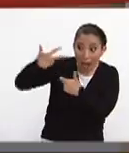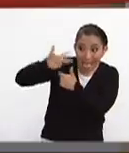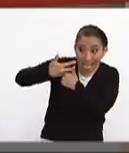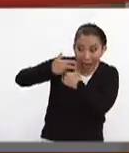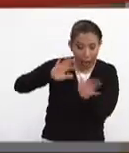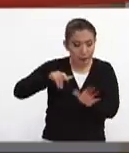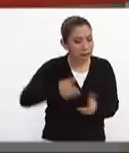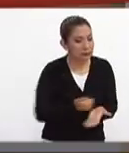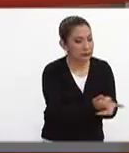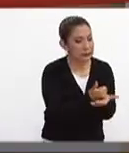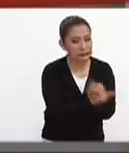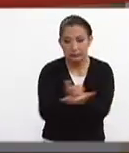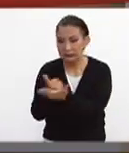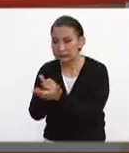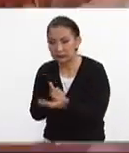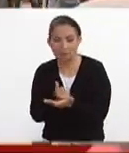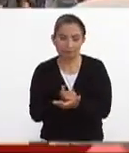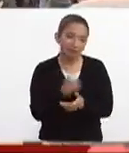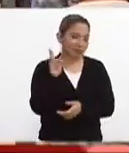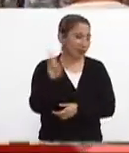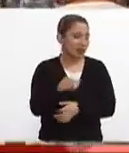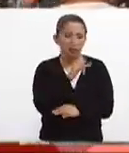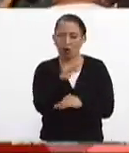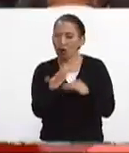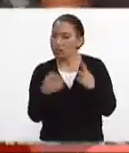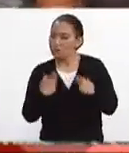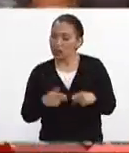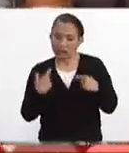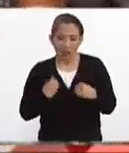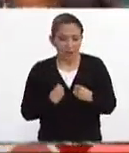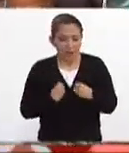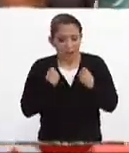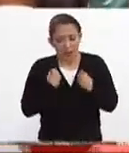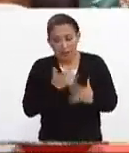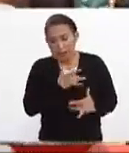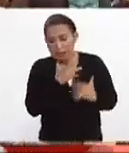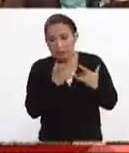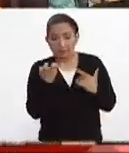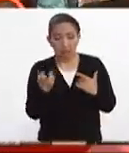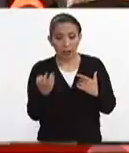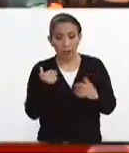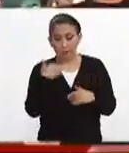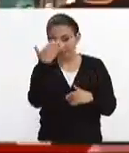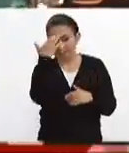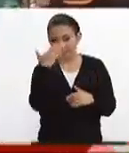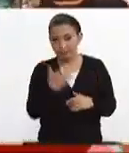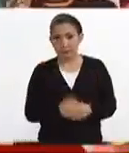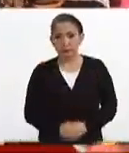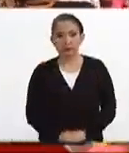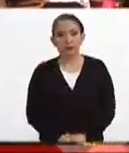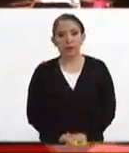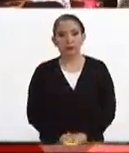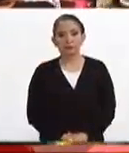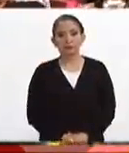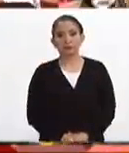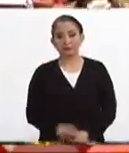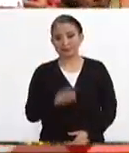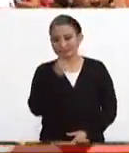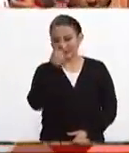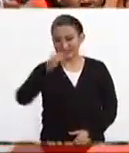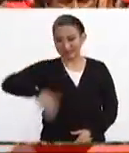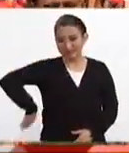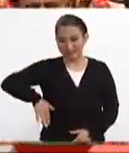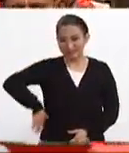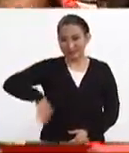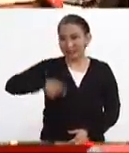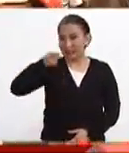reporteando haciendo sus enlaces entonces pues toda la ciudadanía ha vivido a flor de piel esta tragedia sí y como hemos dicho